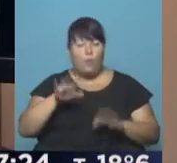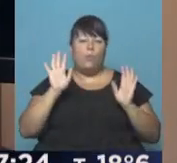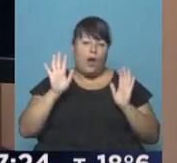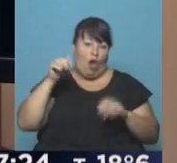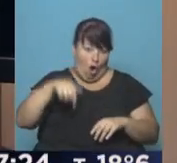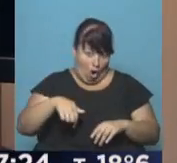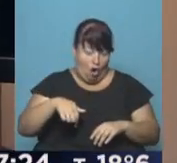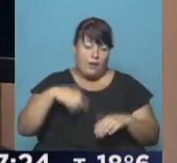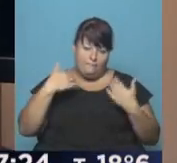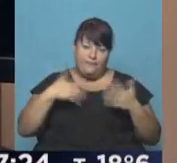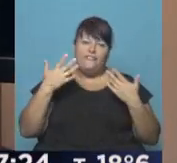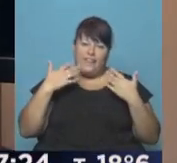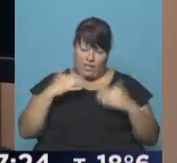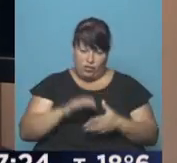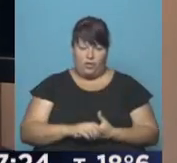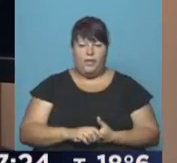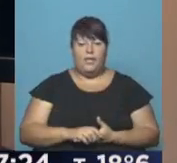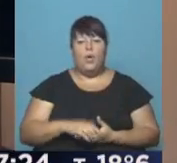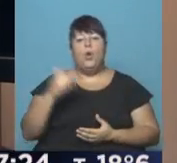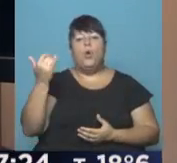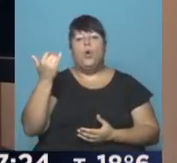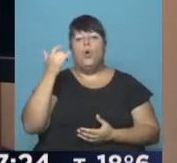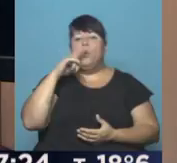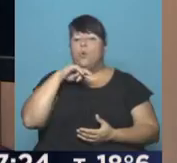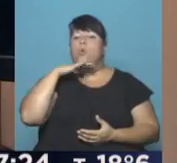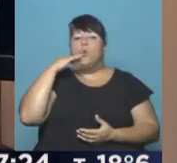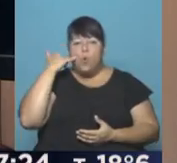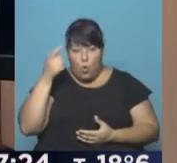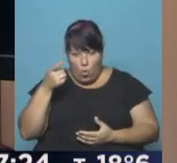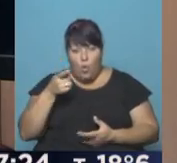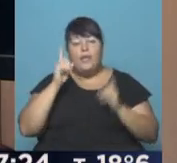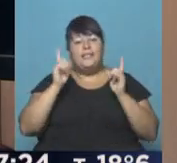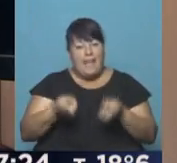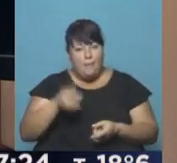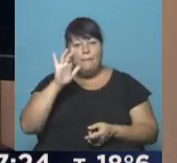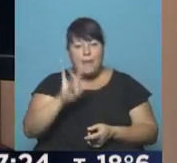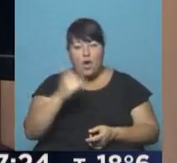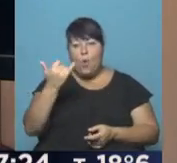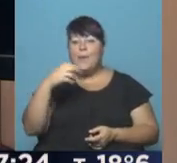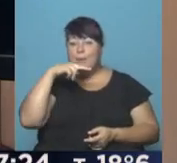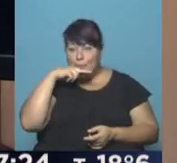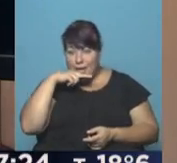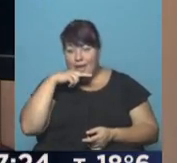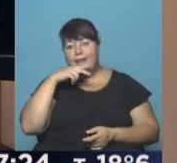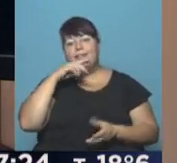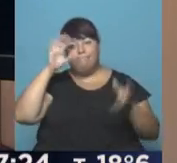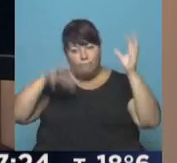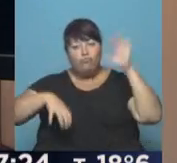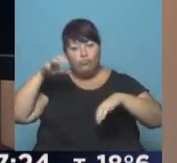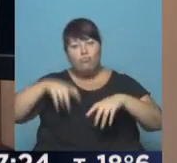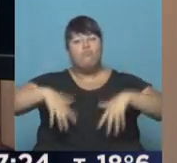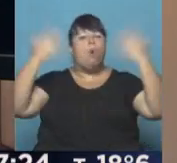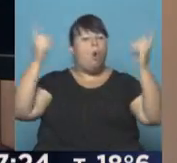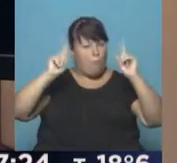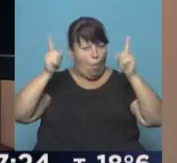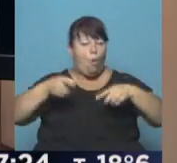bueno, hoy realmente bastante frescón. El Jujuy también, miércoles, jueves, viernes, algo de lluvia, no